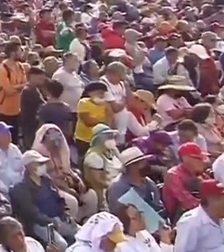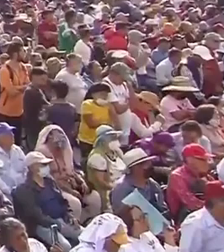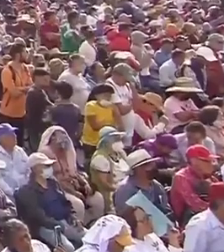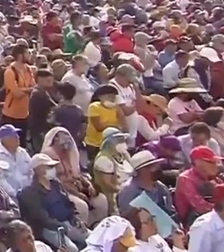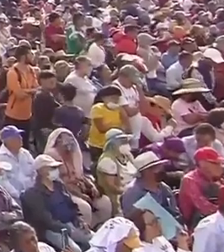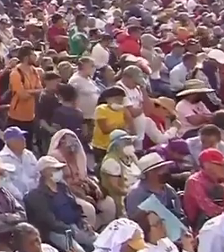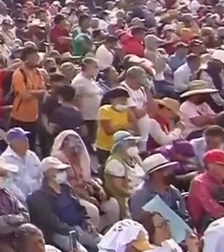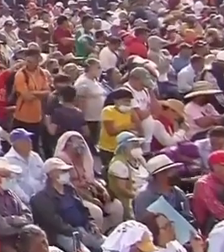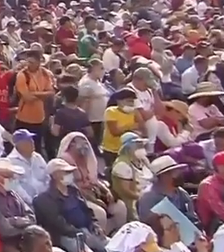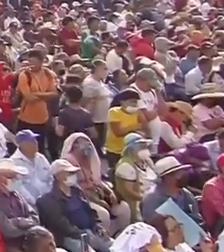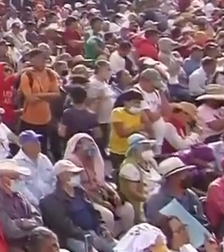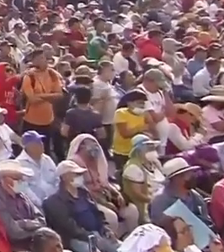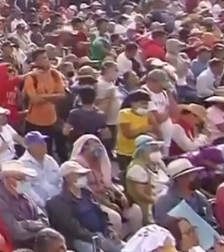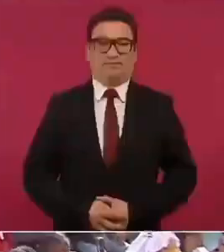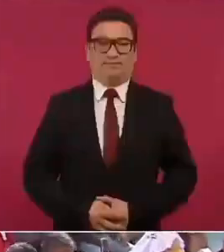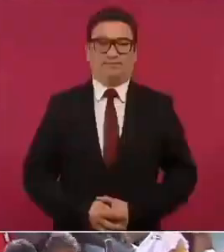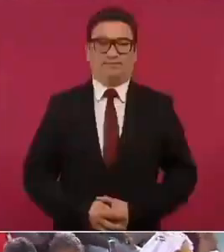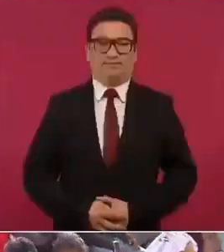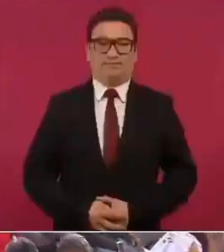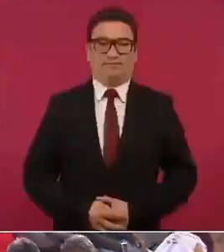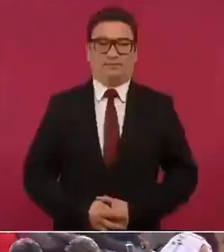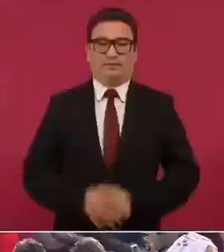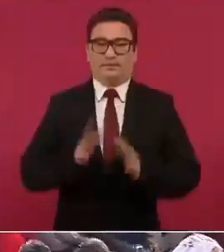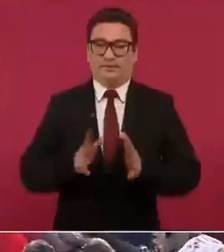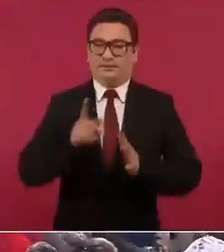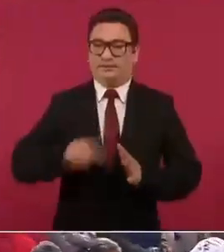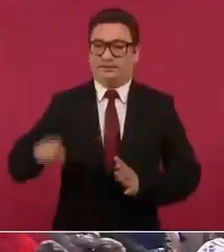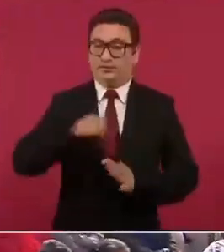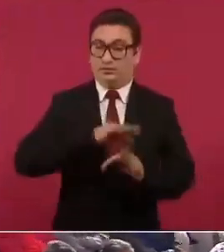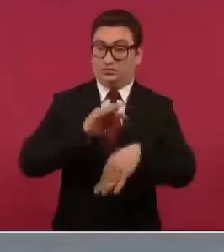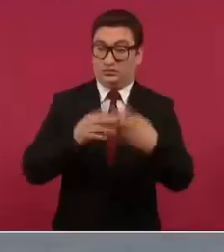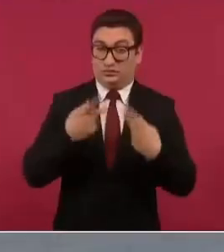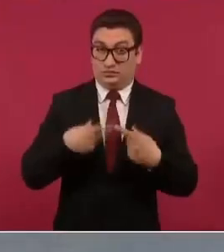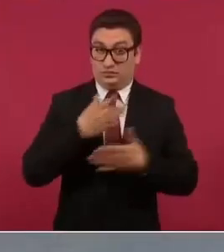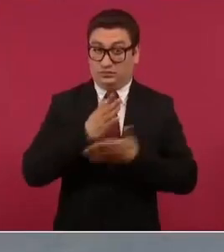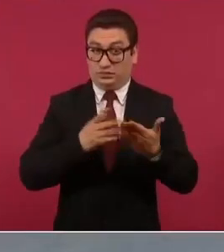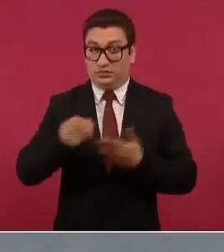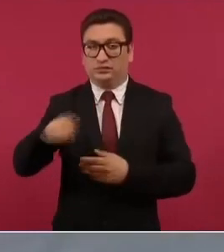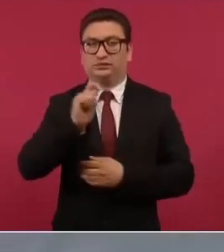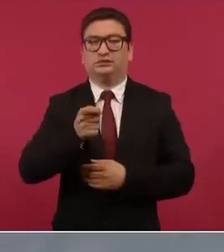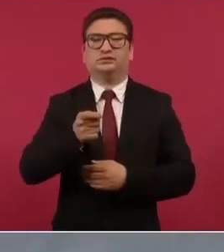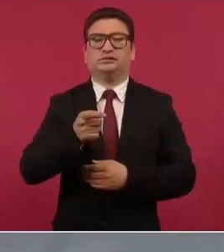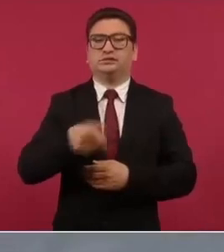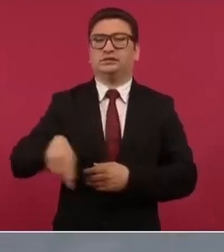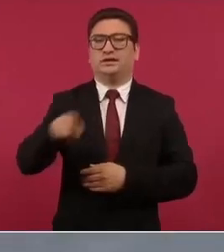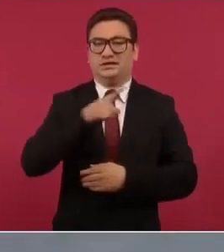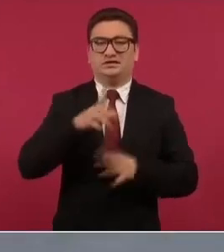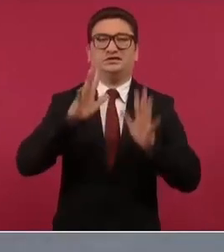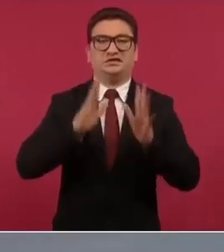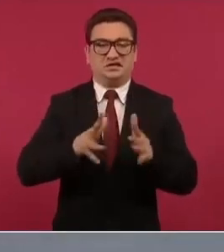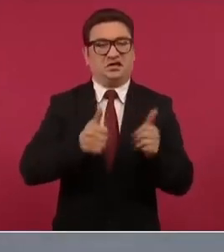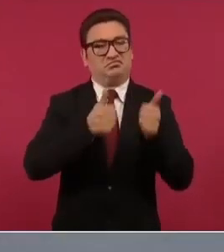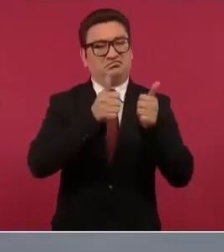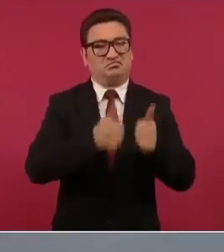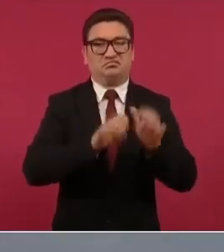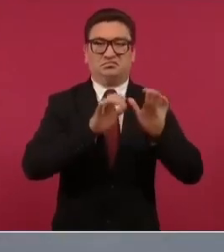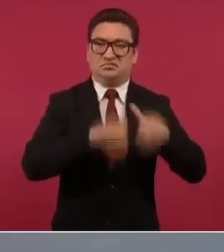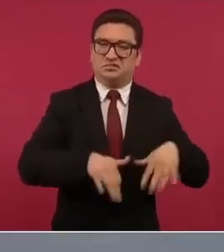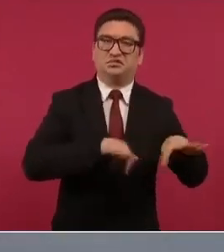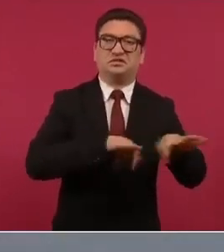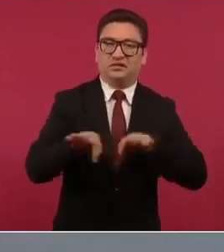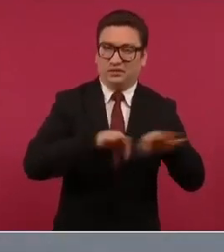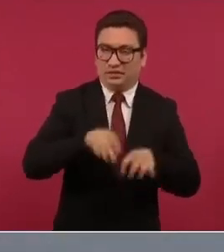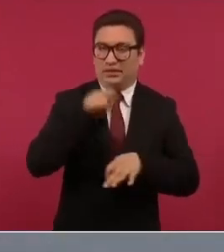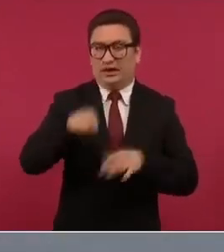ya la mitad han quedado se han quedado a trabajar en las